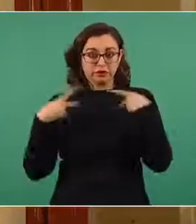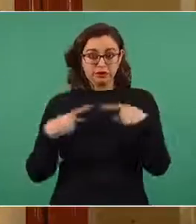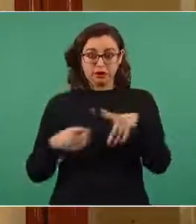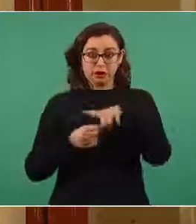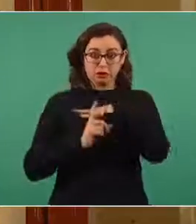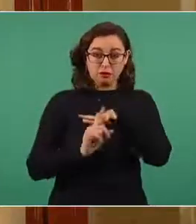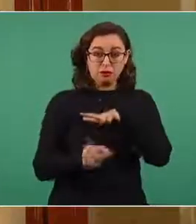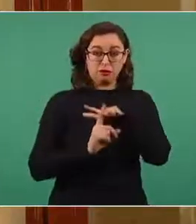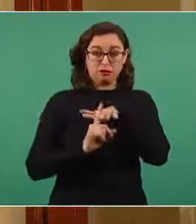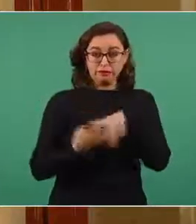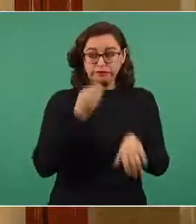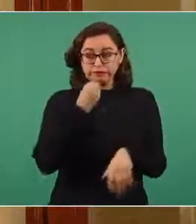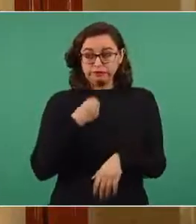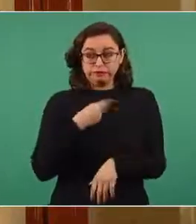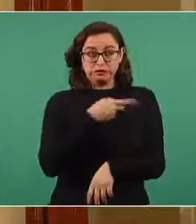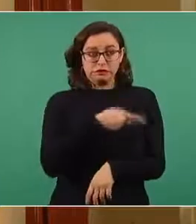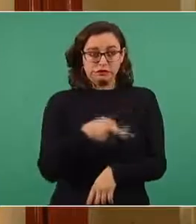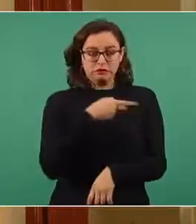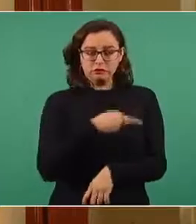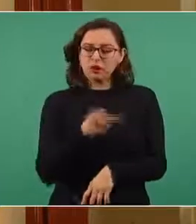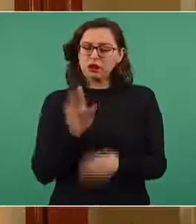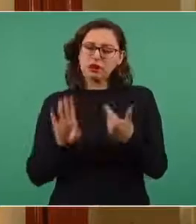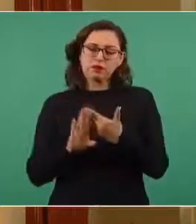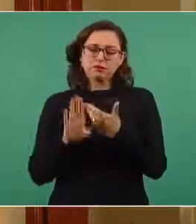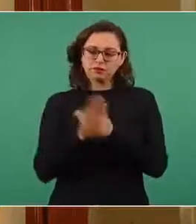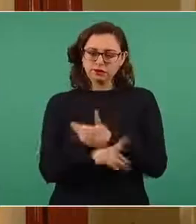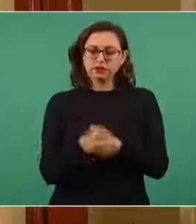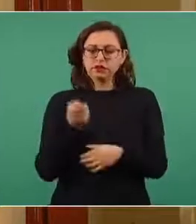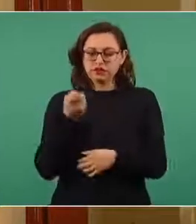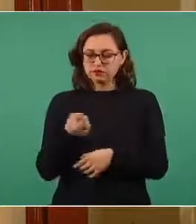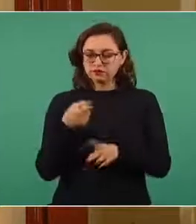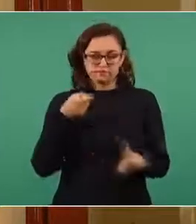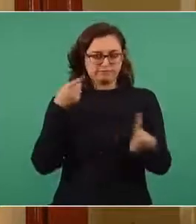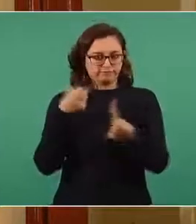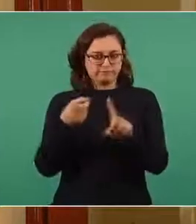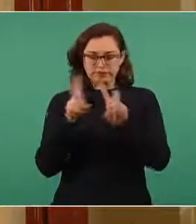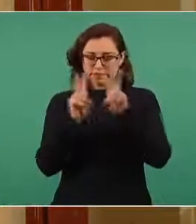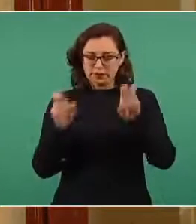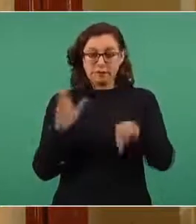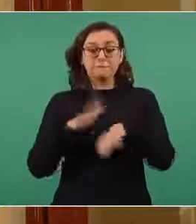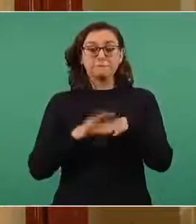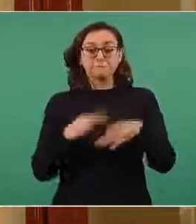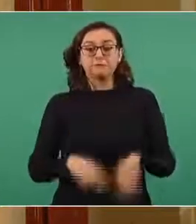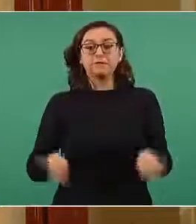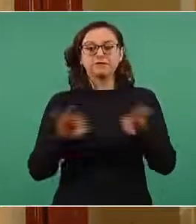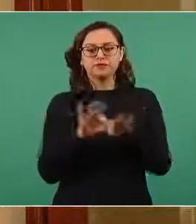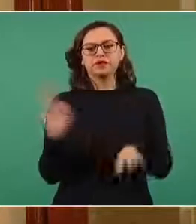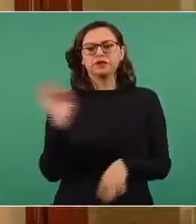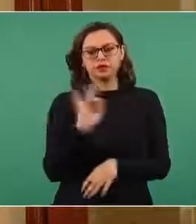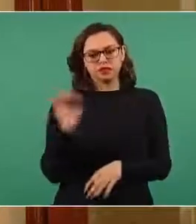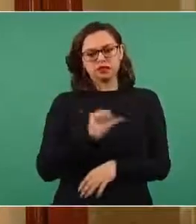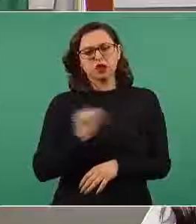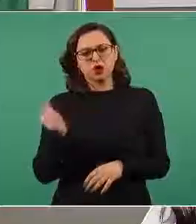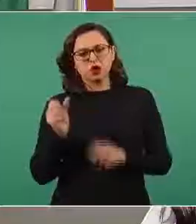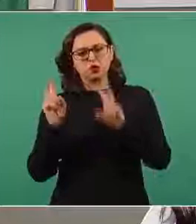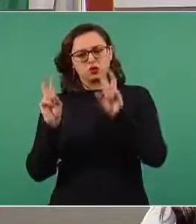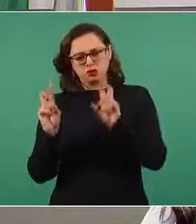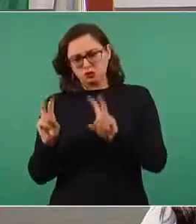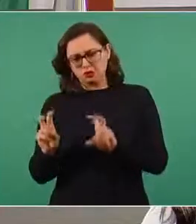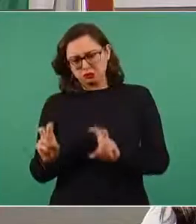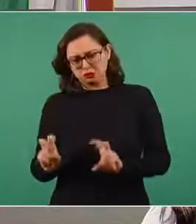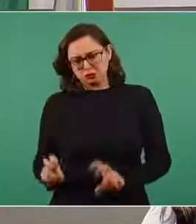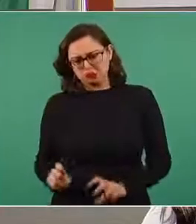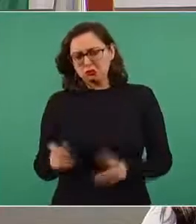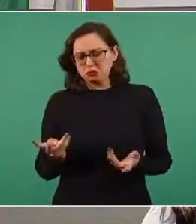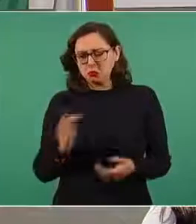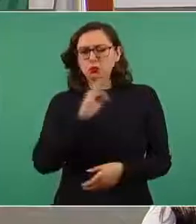por la pobreza o por la inseguridad. Ese es el tema primordial que vamos a tener, aunque probablemente se toquen otros temas, si así lo considera